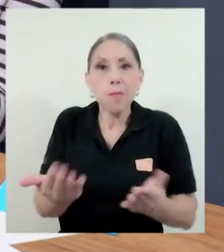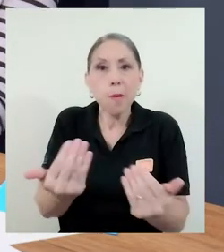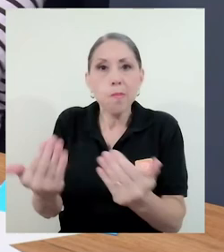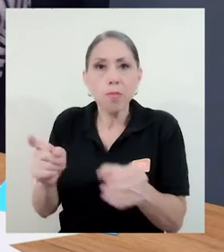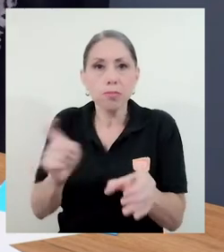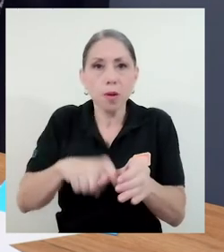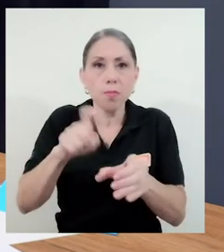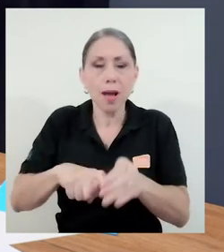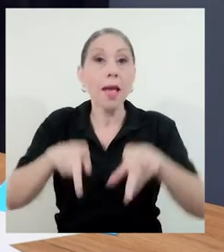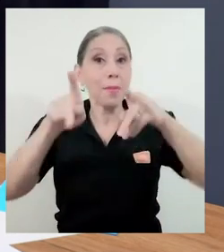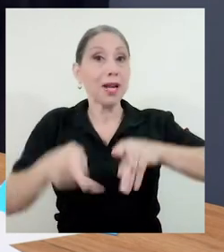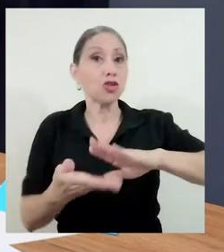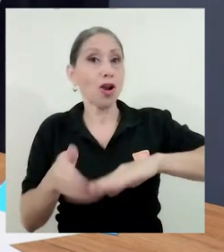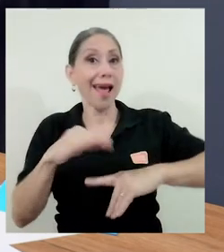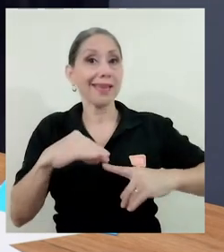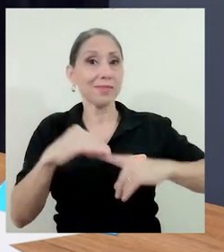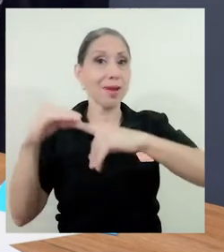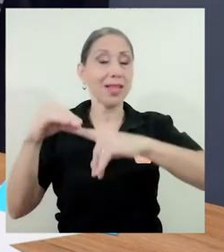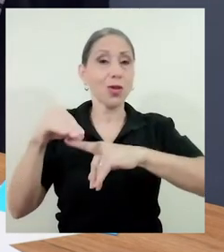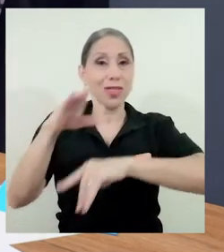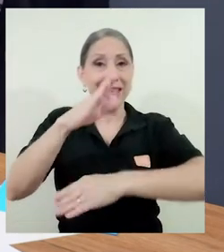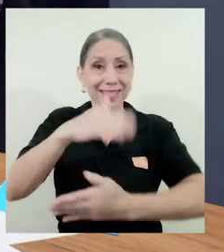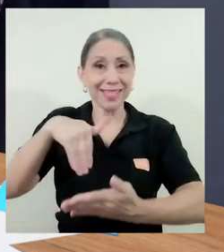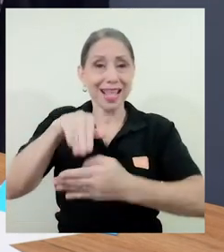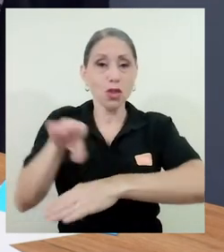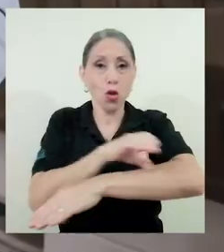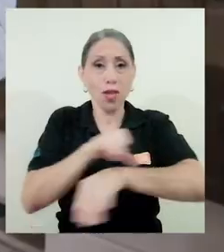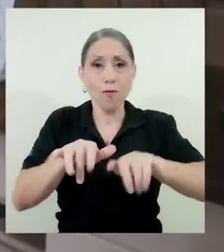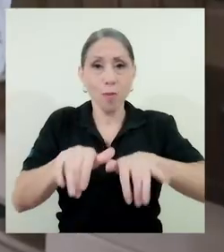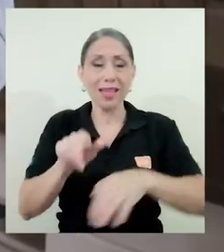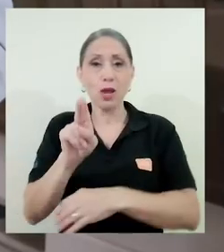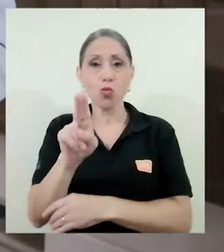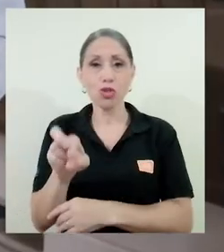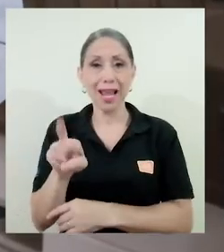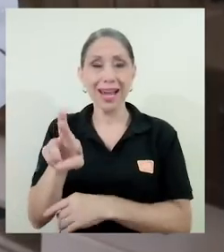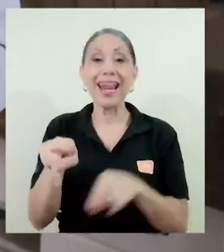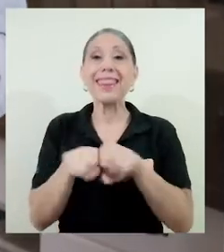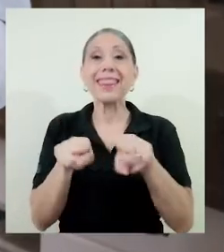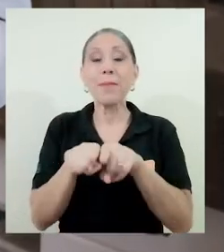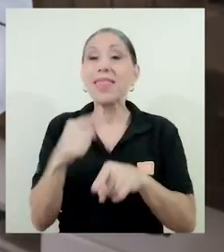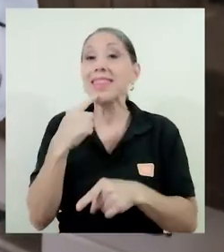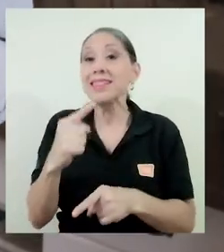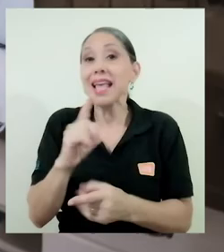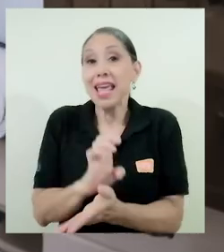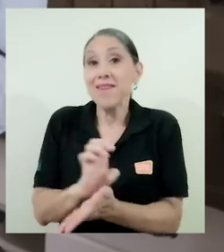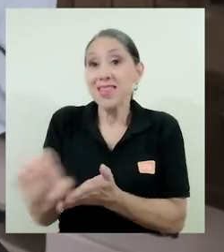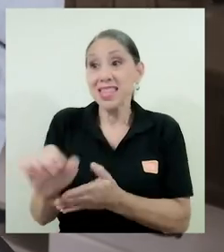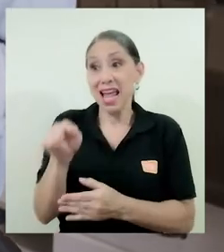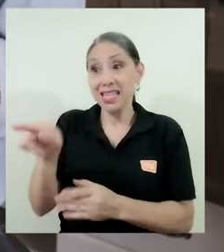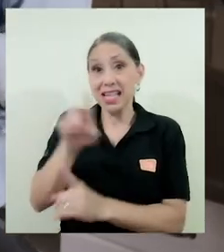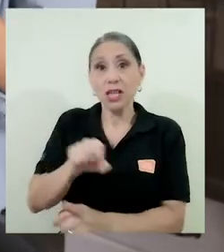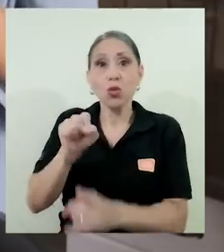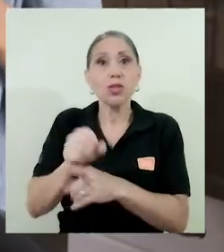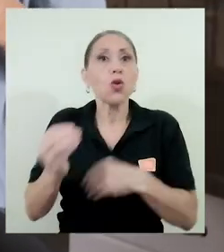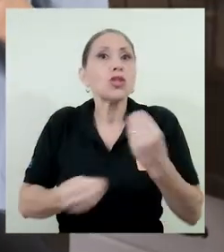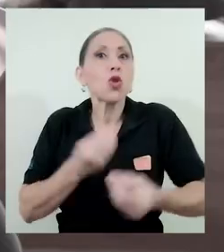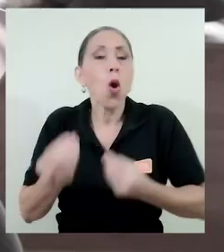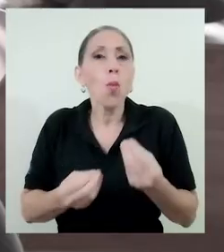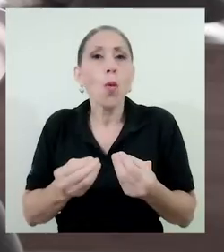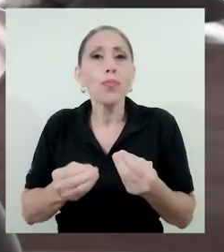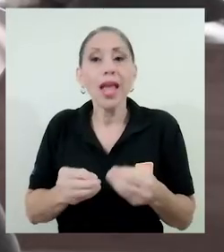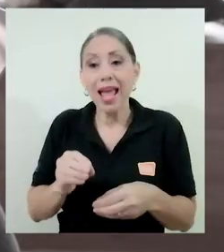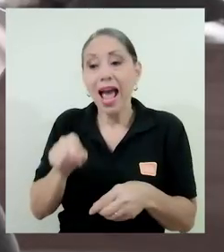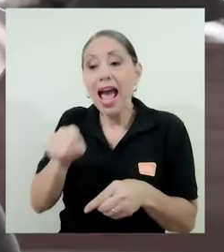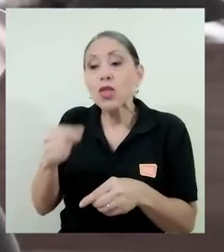El experto del Centro de Informática de la UCR añadió que otra forma de evitar estas invasiones son